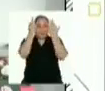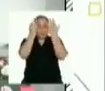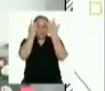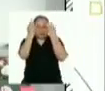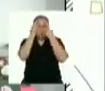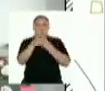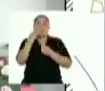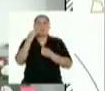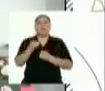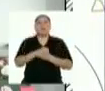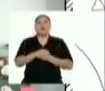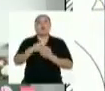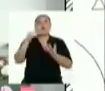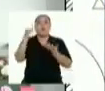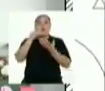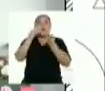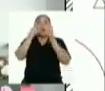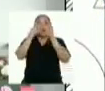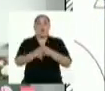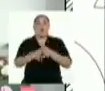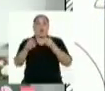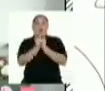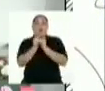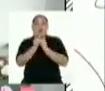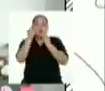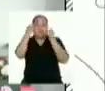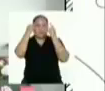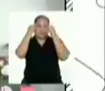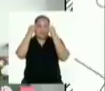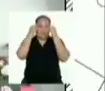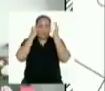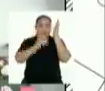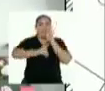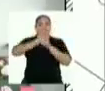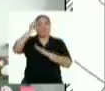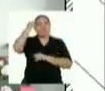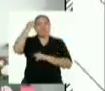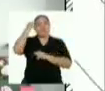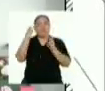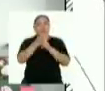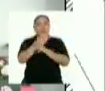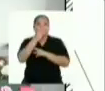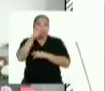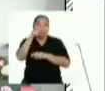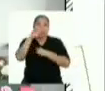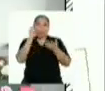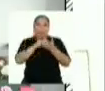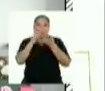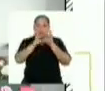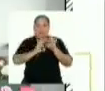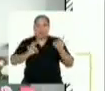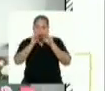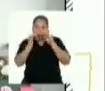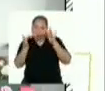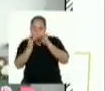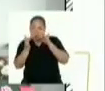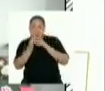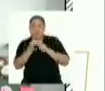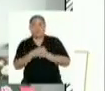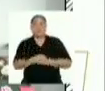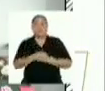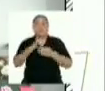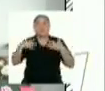ya que nuestros estudiantes, a través del desarrollo del pensamiento matemático, que es justamente la clave para conectarlo,